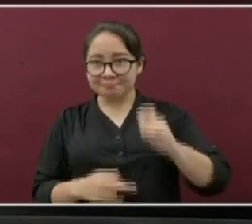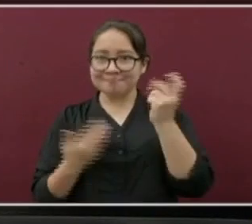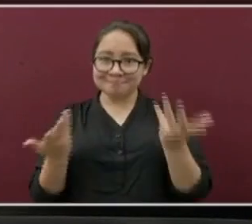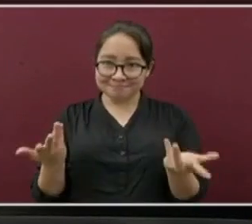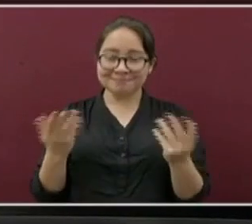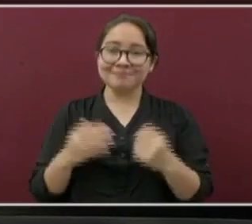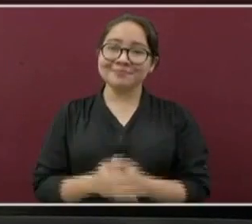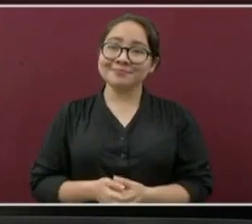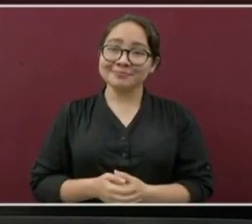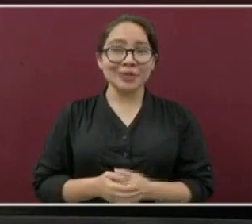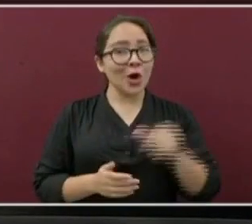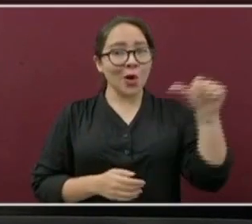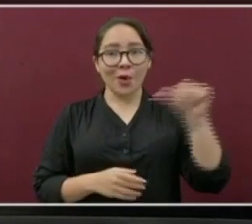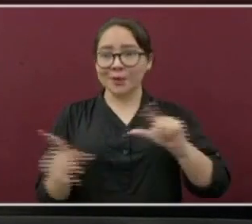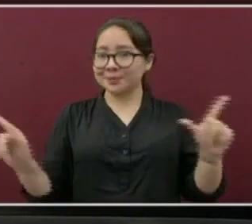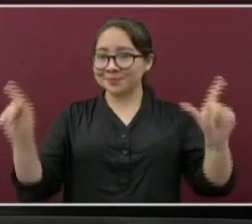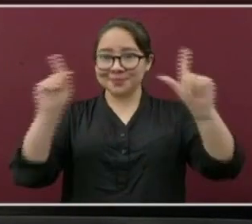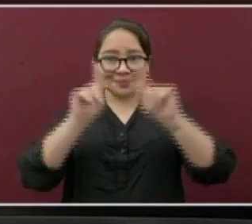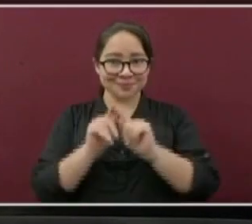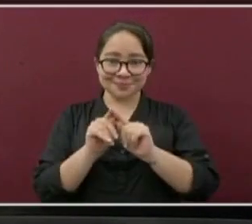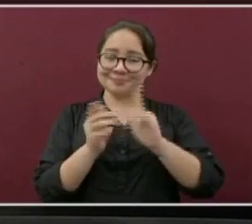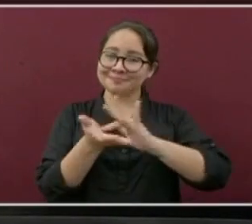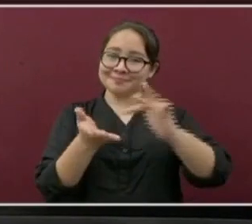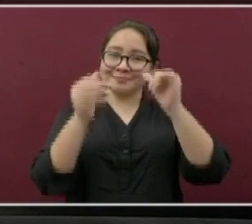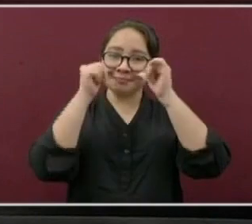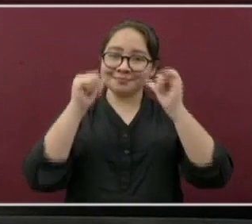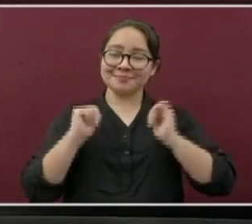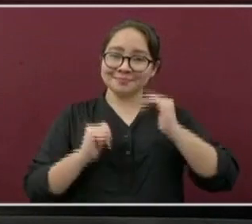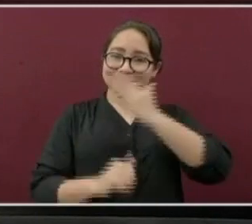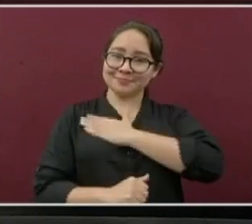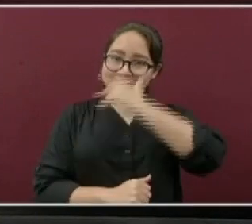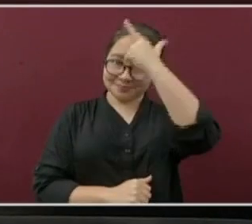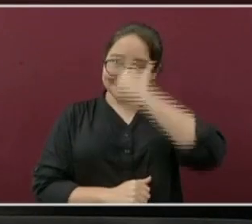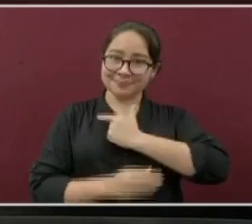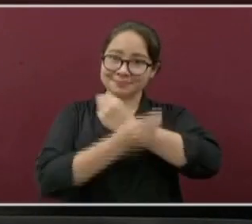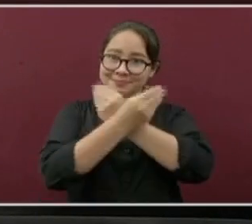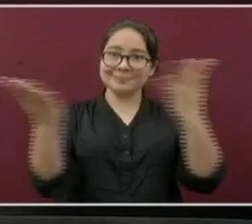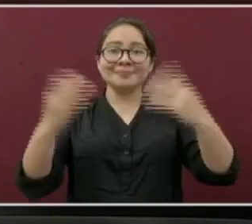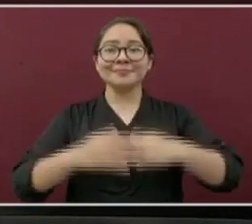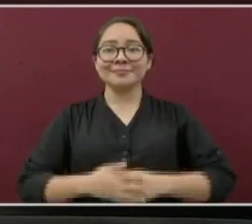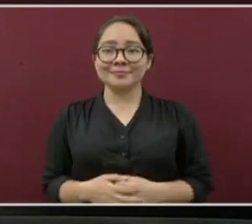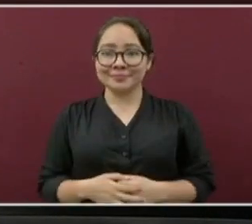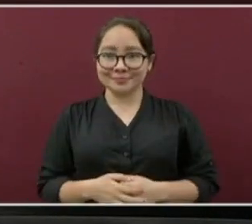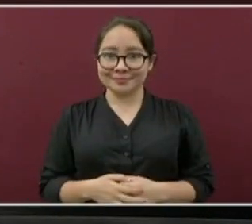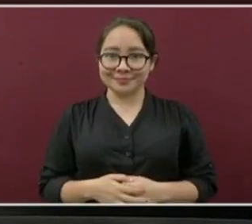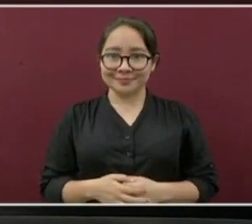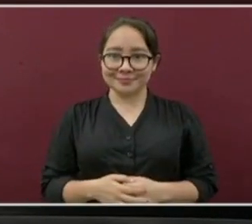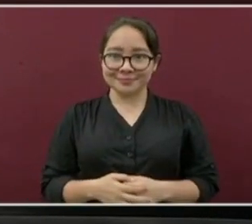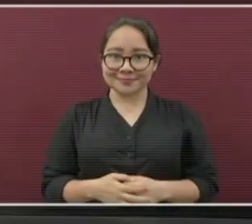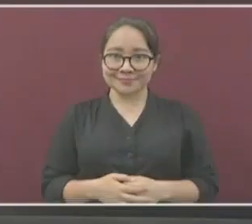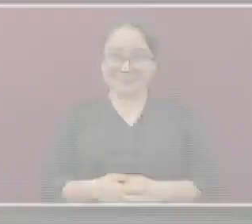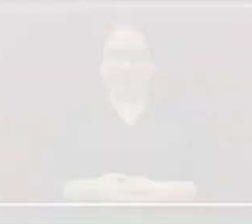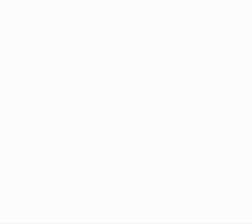familia veracruzana, por hoy es todo. Muchísimas gracias por su atención y que pasen ustedes muy, pero muy buenas noches.